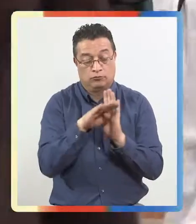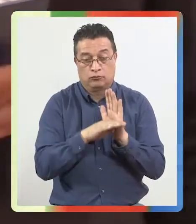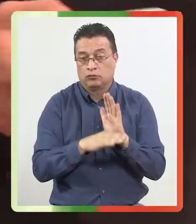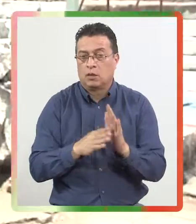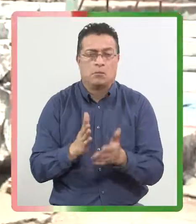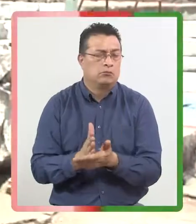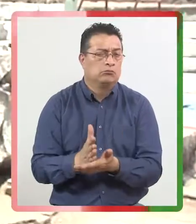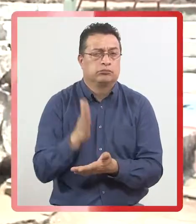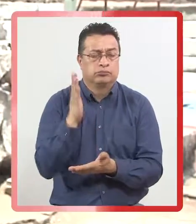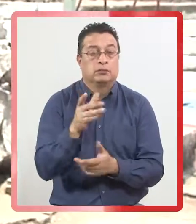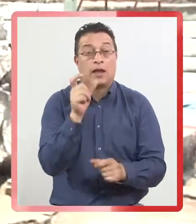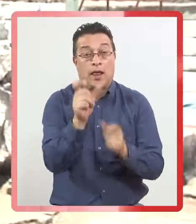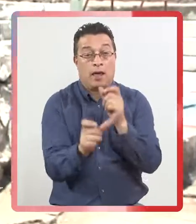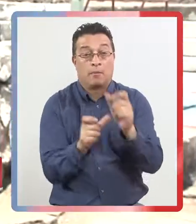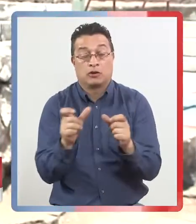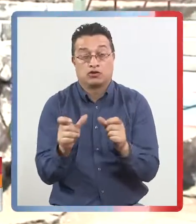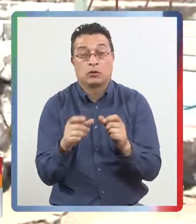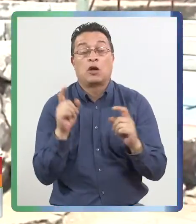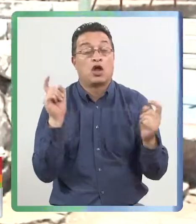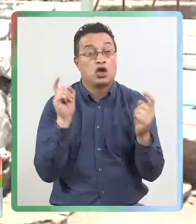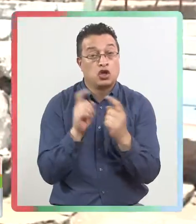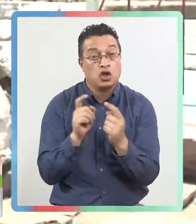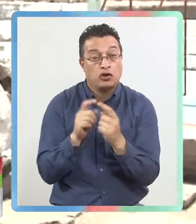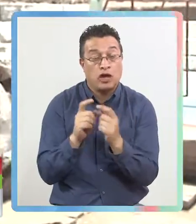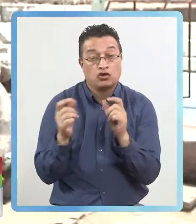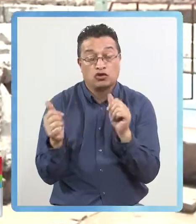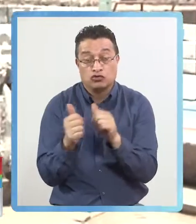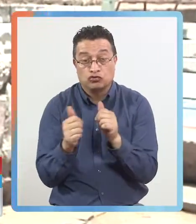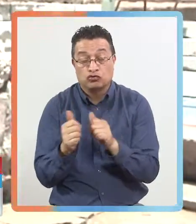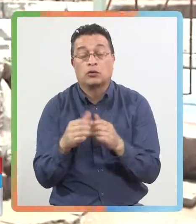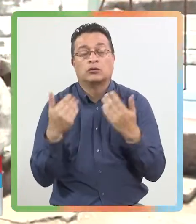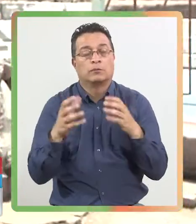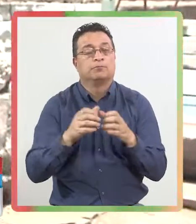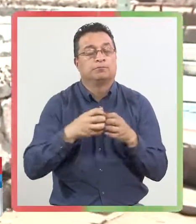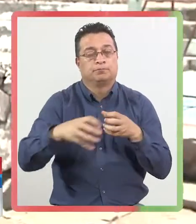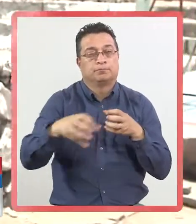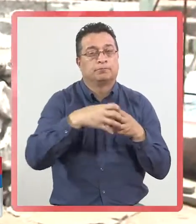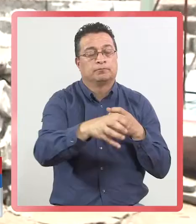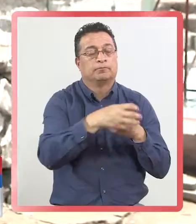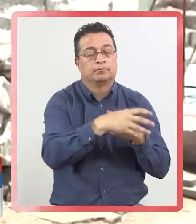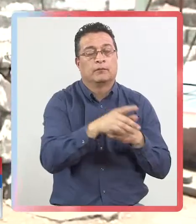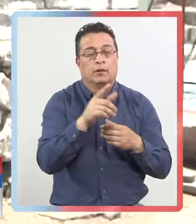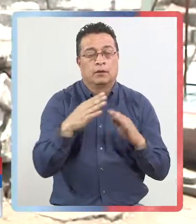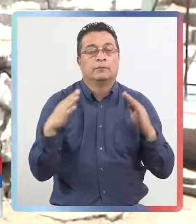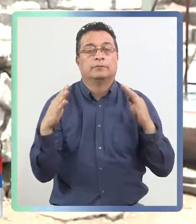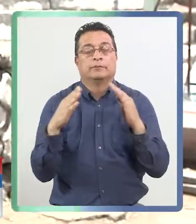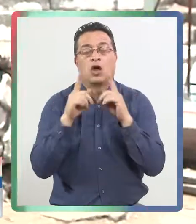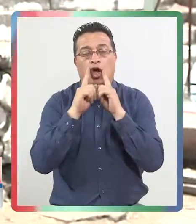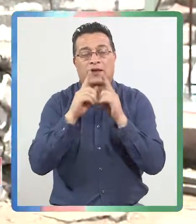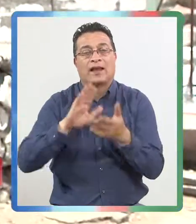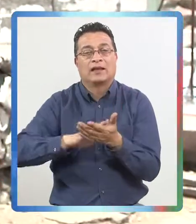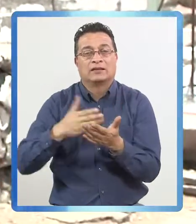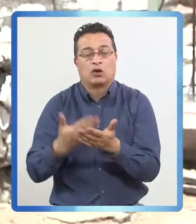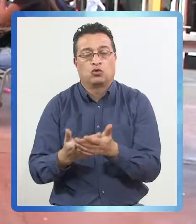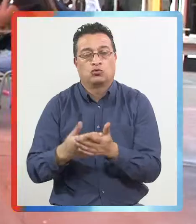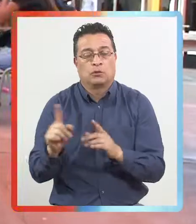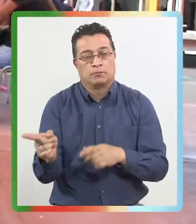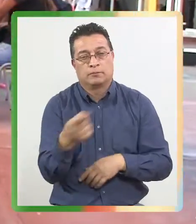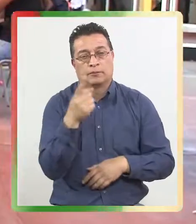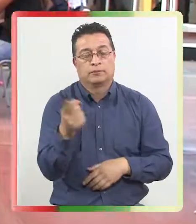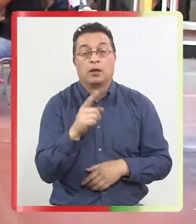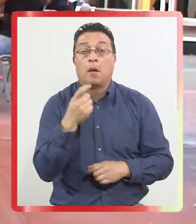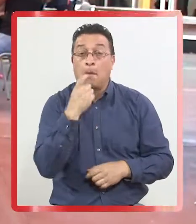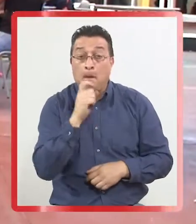protocolo exige de que estas personas, además de sus contactos estrechos, sean separados y llevados a residencias sanitarias.